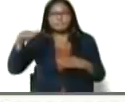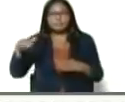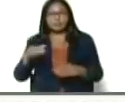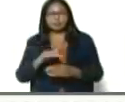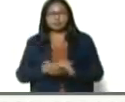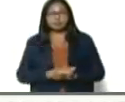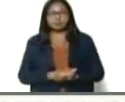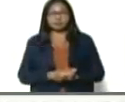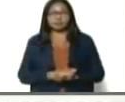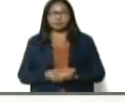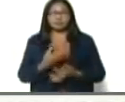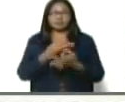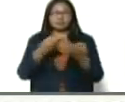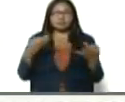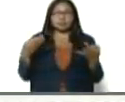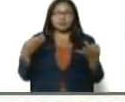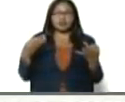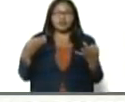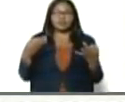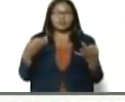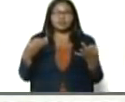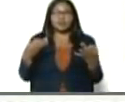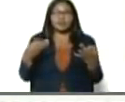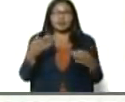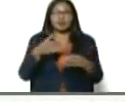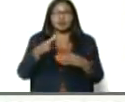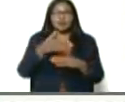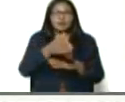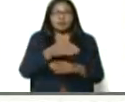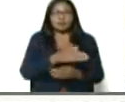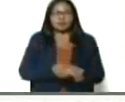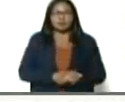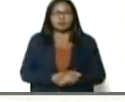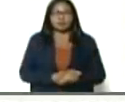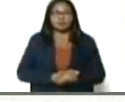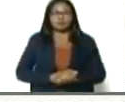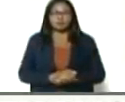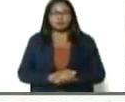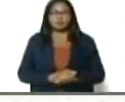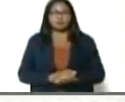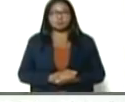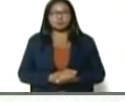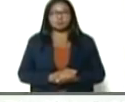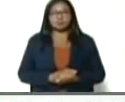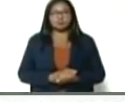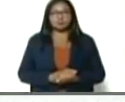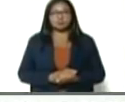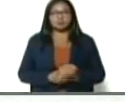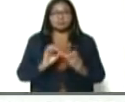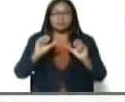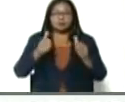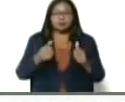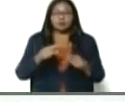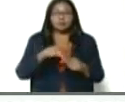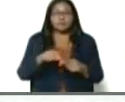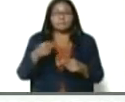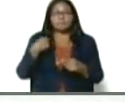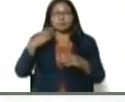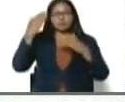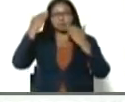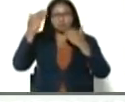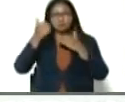bueno, lo que hay, es tremendo cardumen, de sardina, y arrancado, mi saludo, a los sardineros,